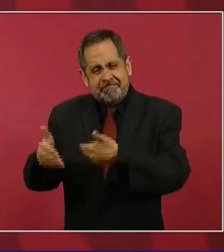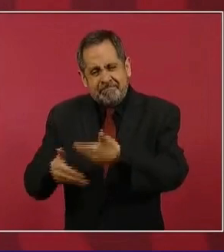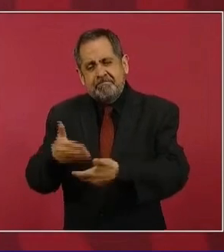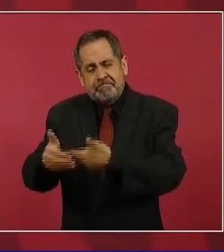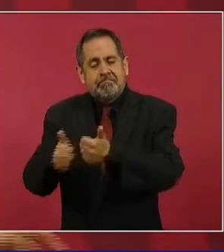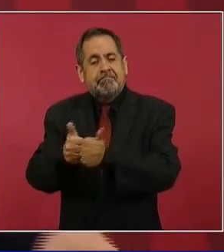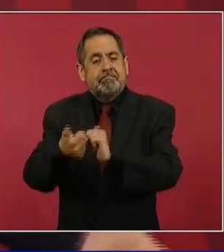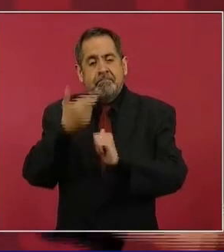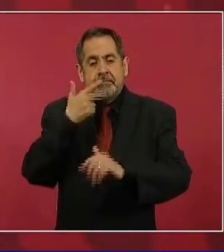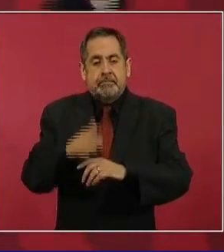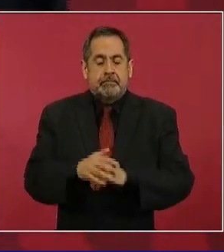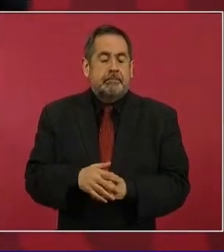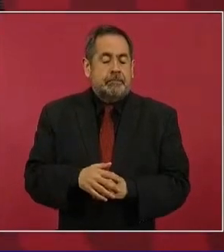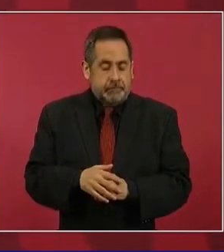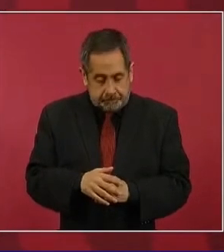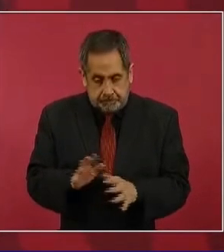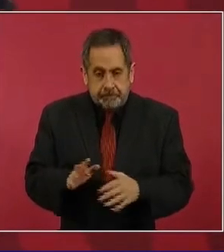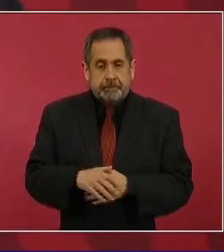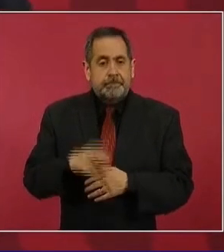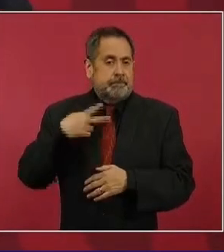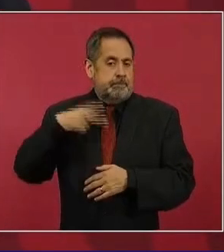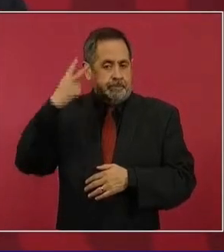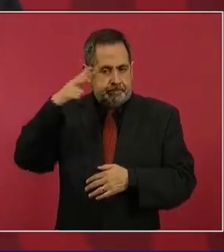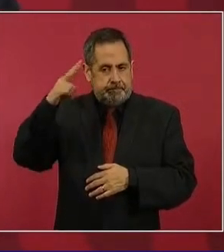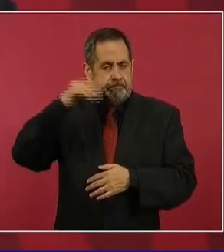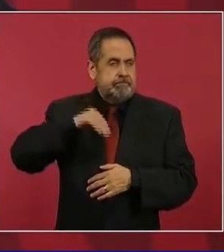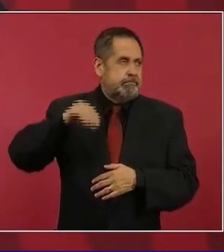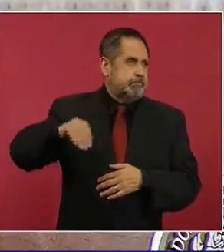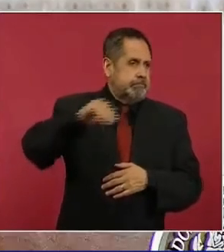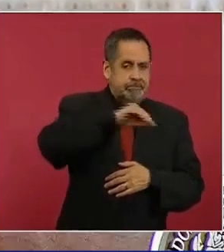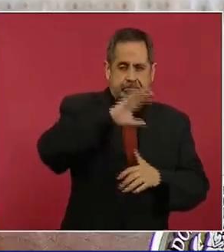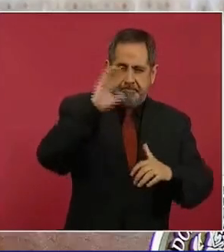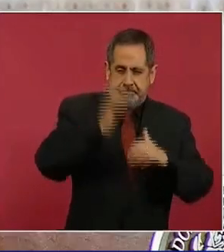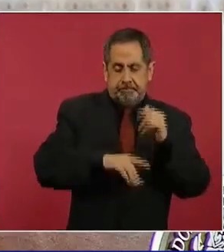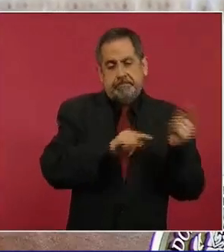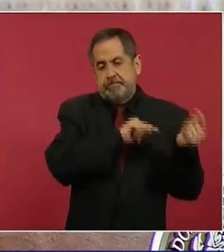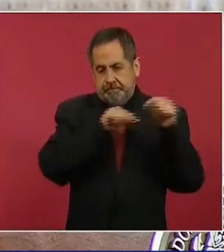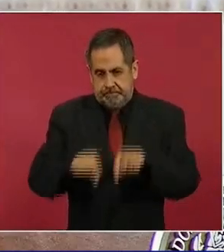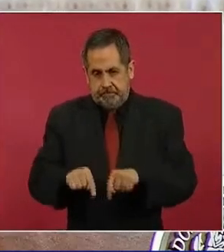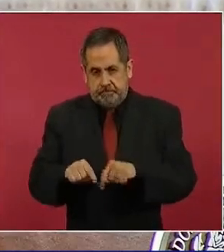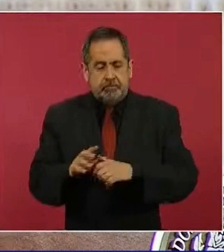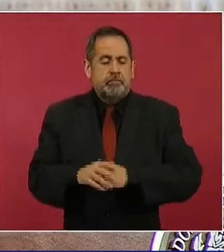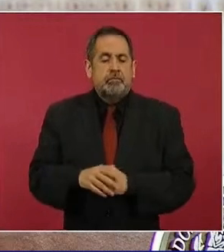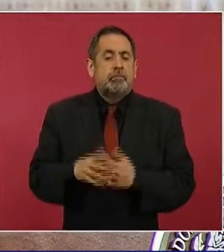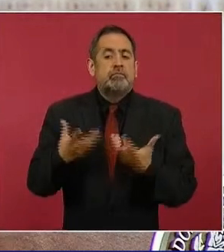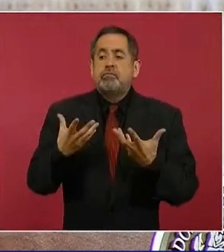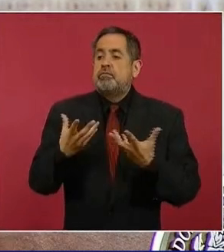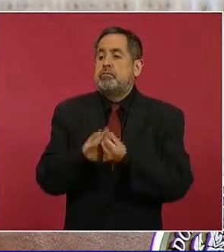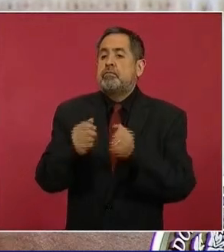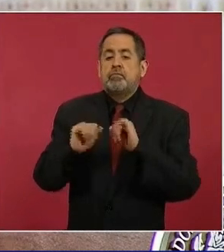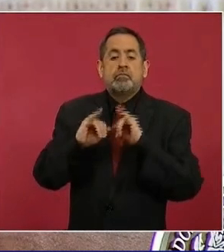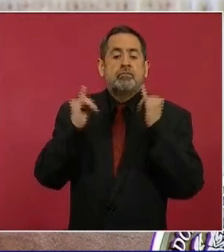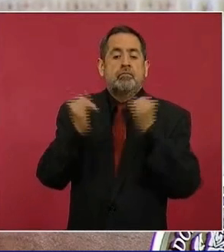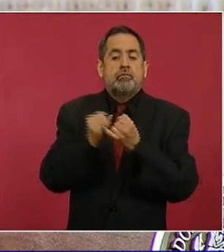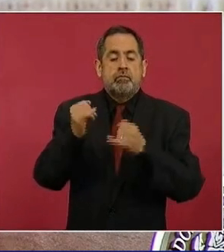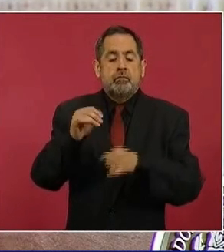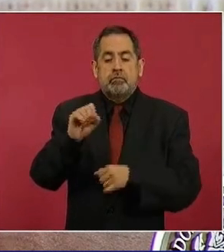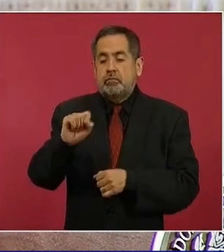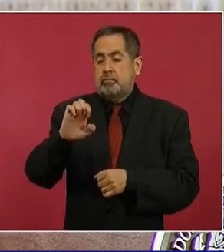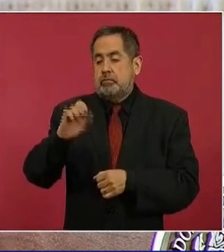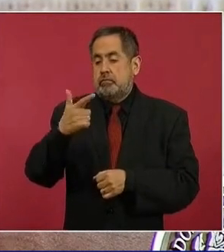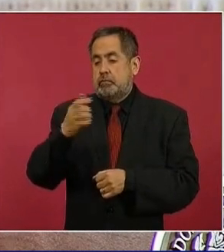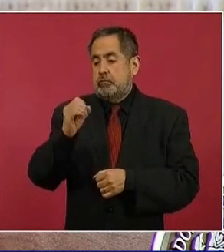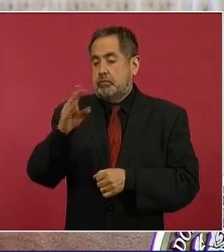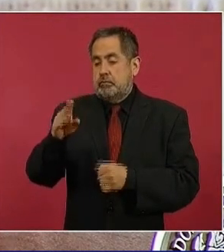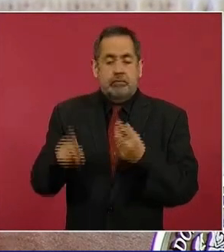Y regresé de esa gira y me reuní con el secretario de Gobernación, con la